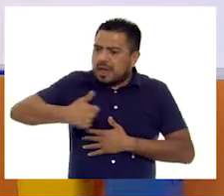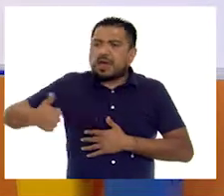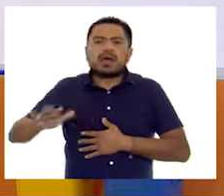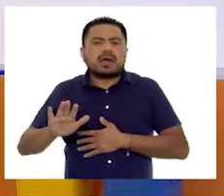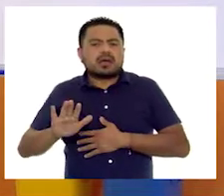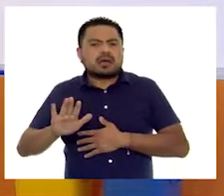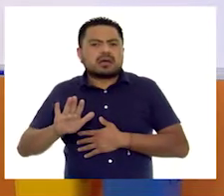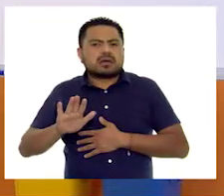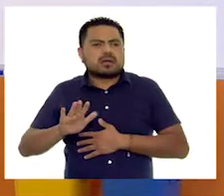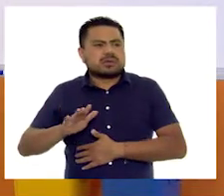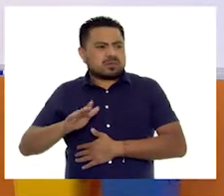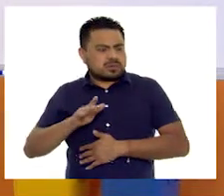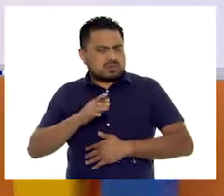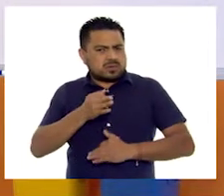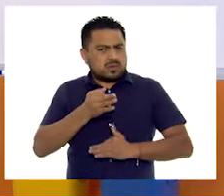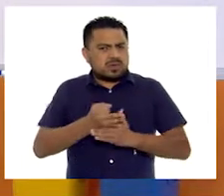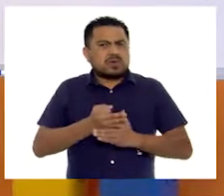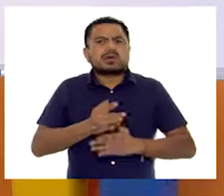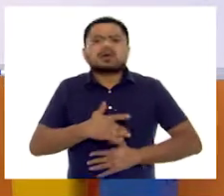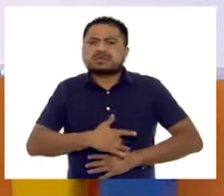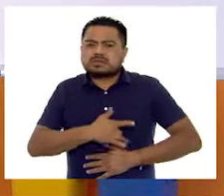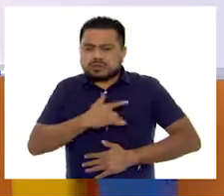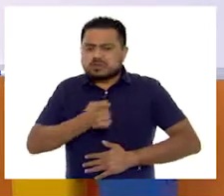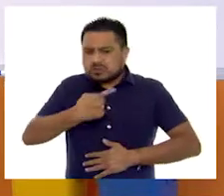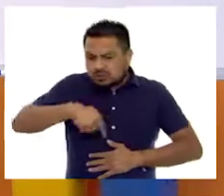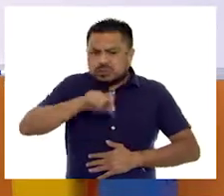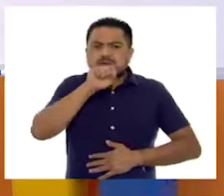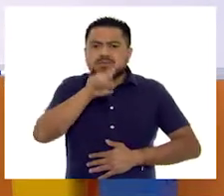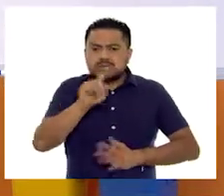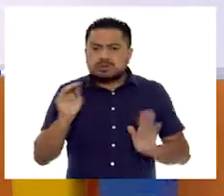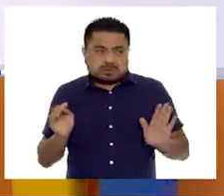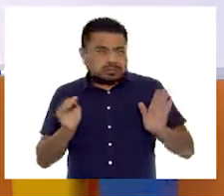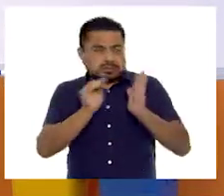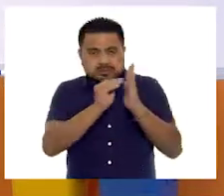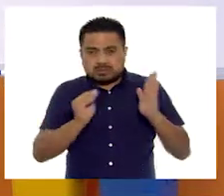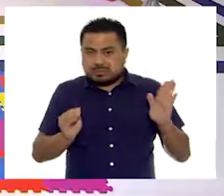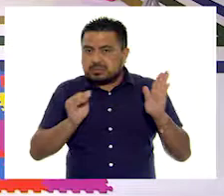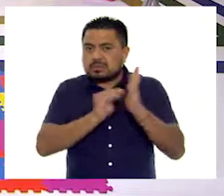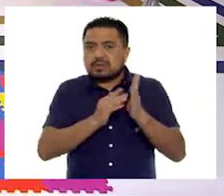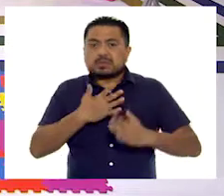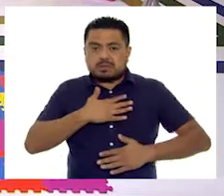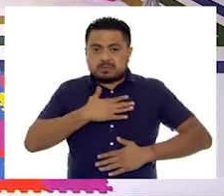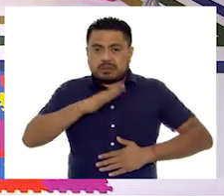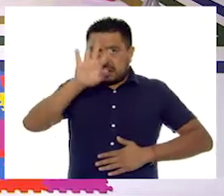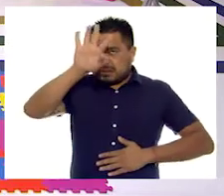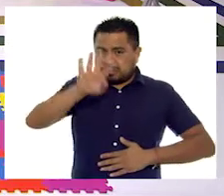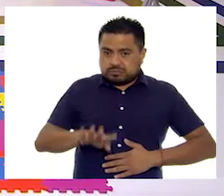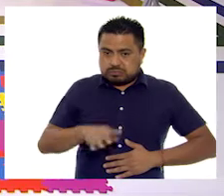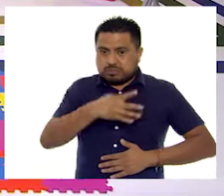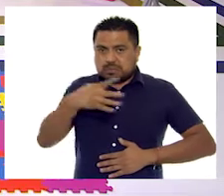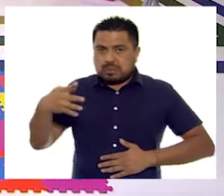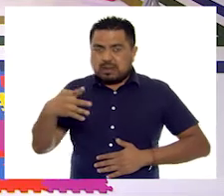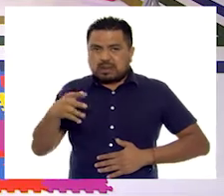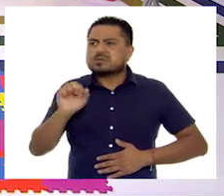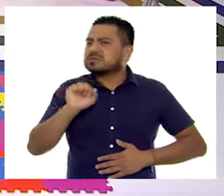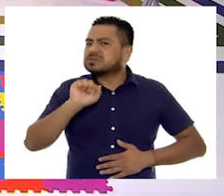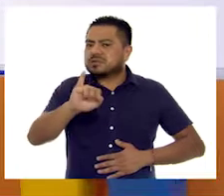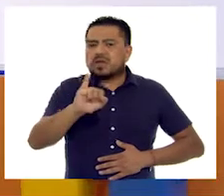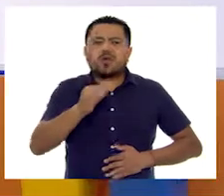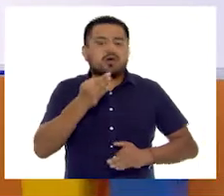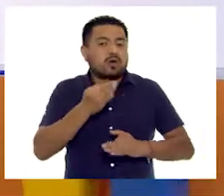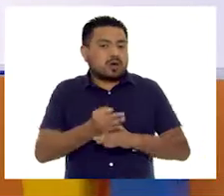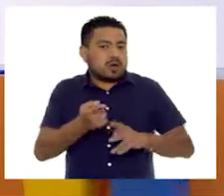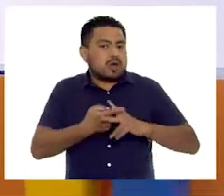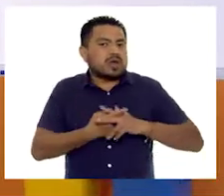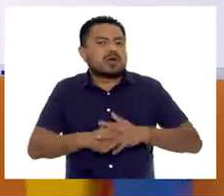Mariana. Dígame. Y, ¿te parece si nosotros también llenamos aquí nuestra propia tabla? ¡Perfecto! ¡Sí! Vamos a